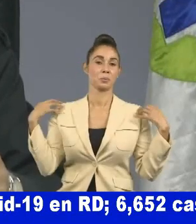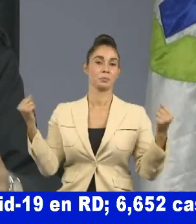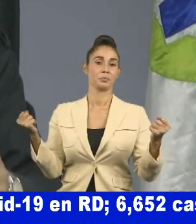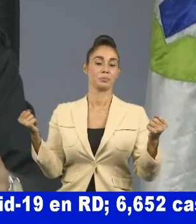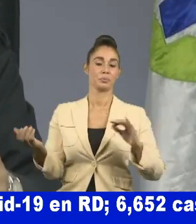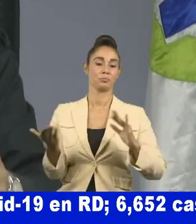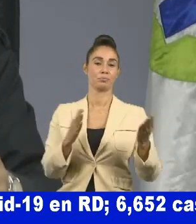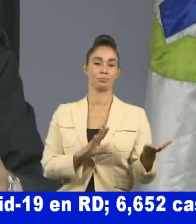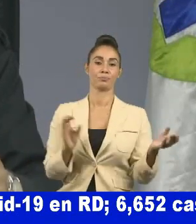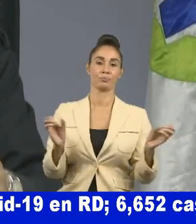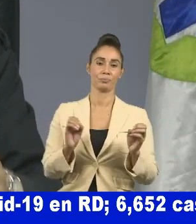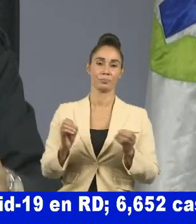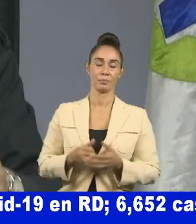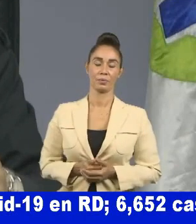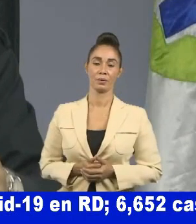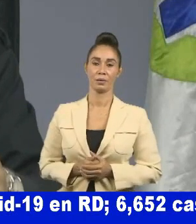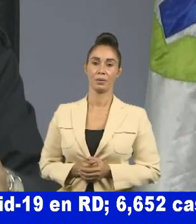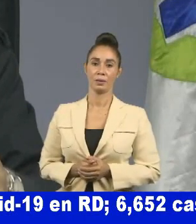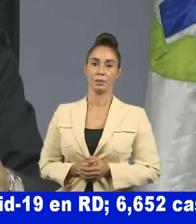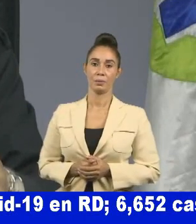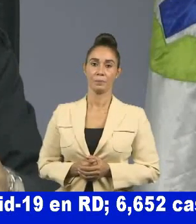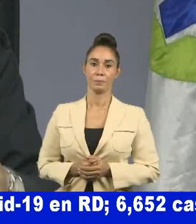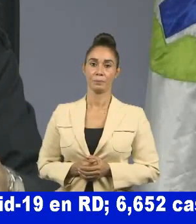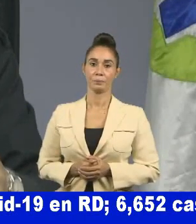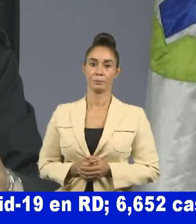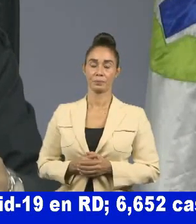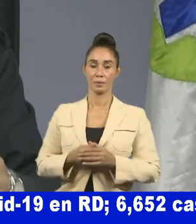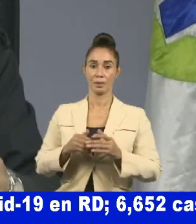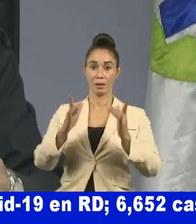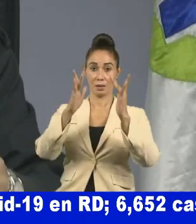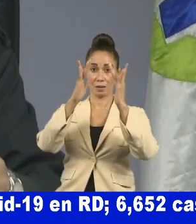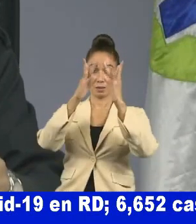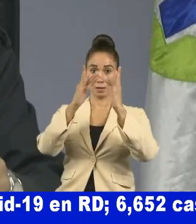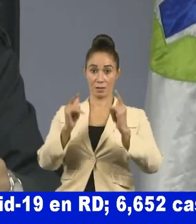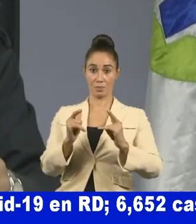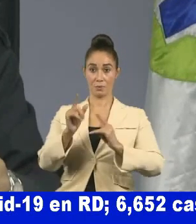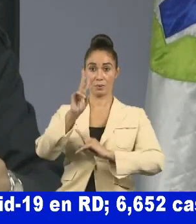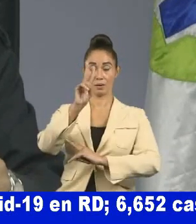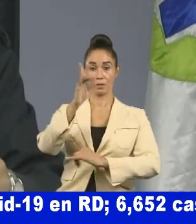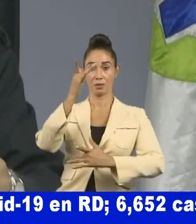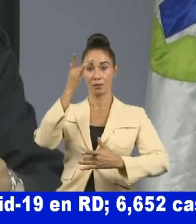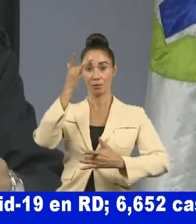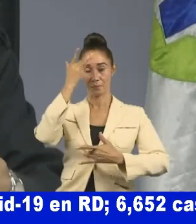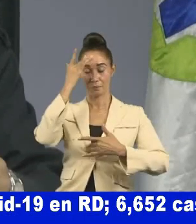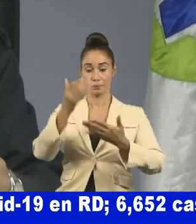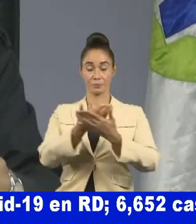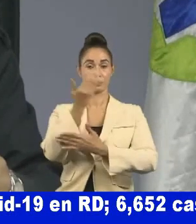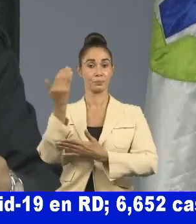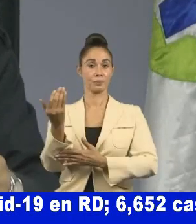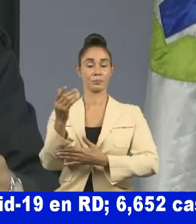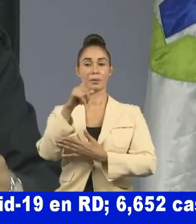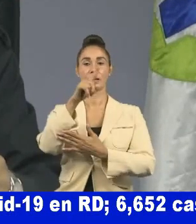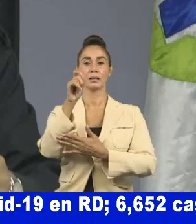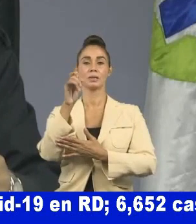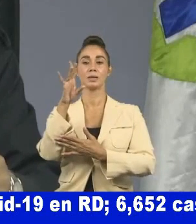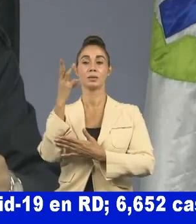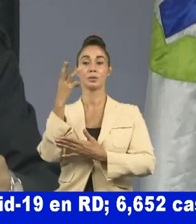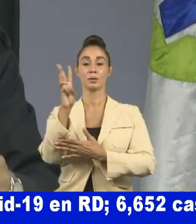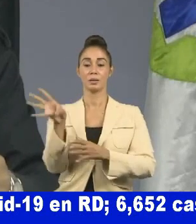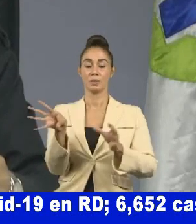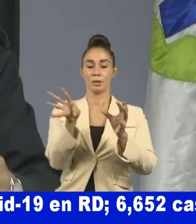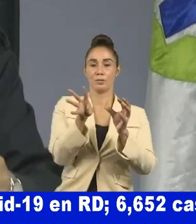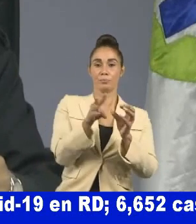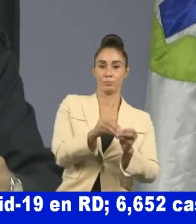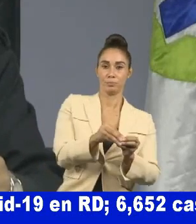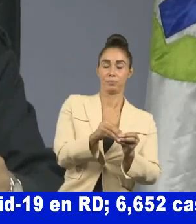0 fallecimiento La alta Gracia 2 casos nuevos 116